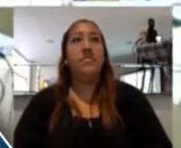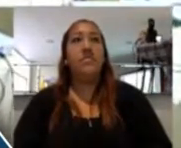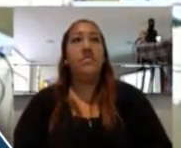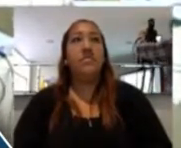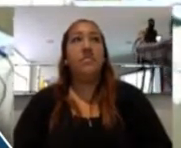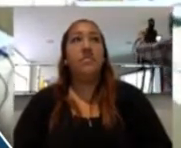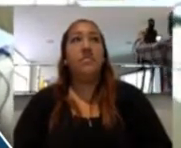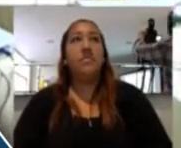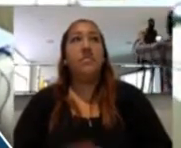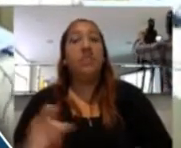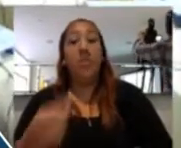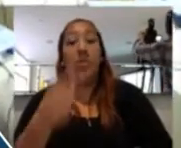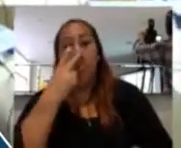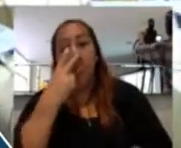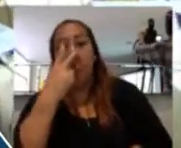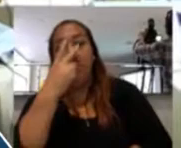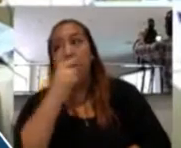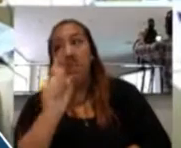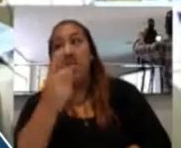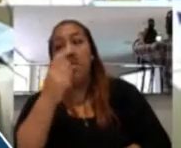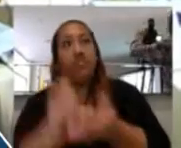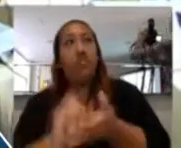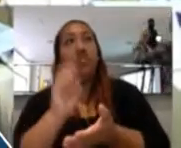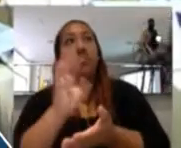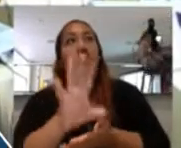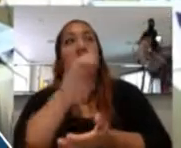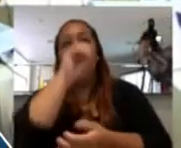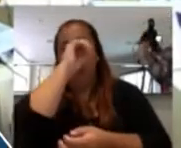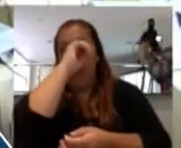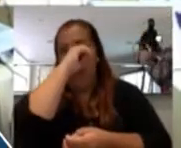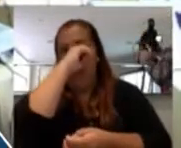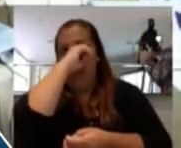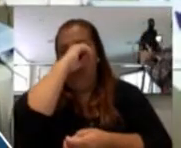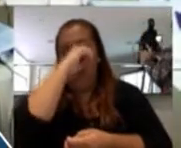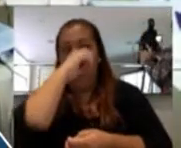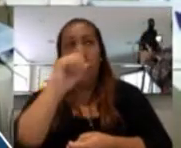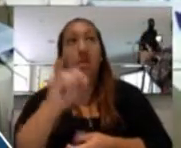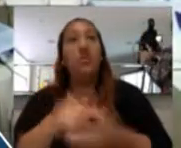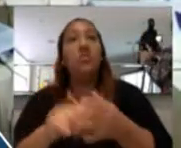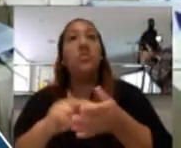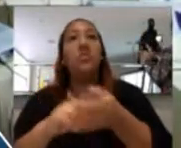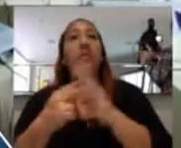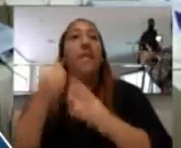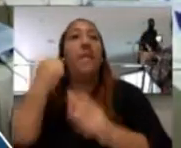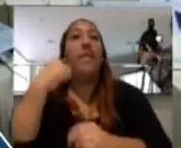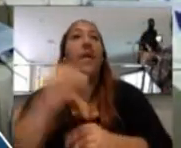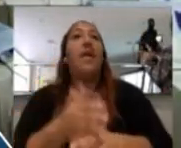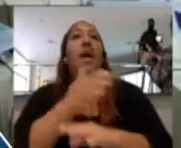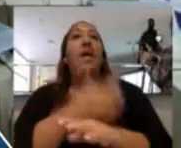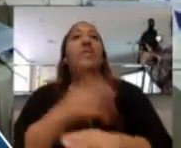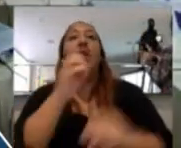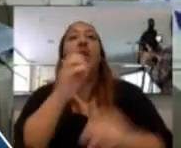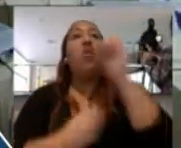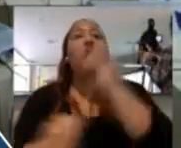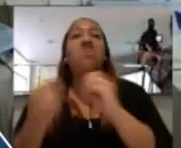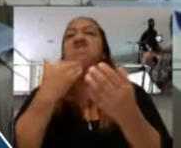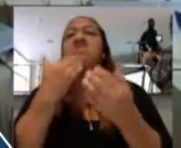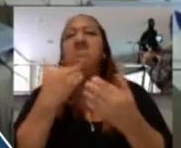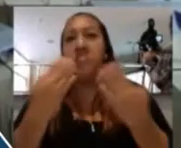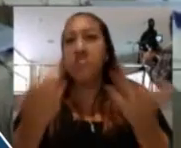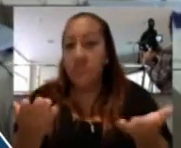Como ustedes pueden ir viendo en la primera filmina que aparece, este es un viaje que fue organizado para